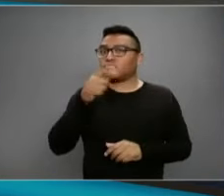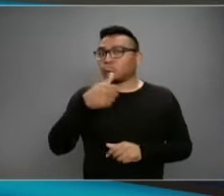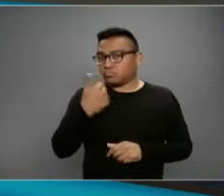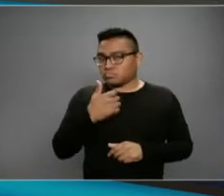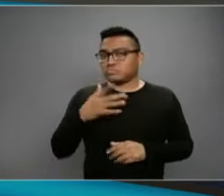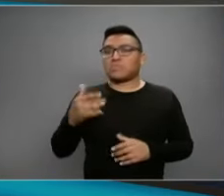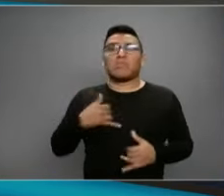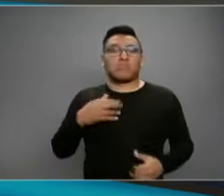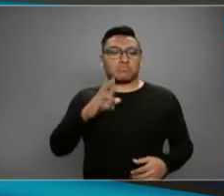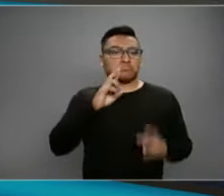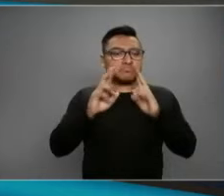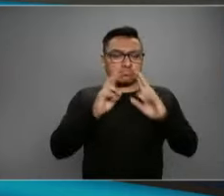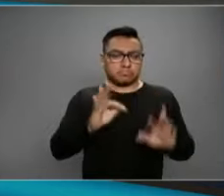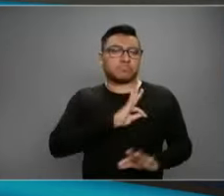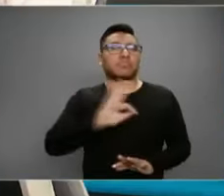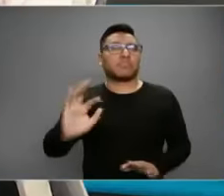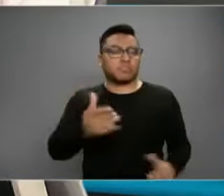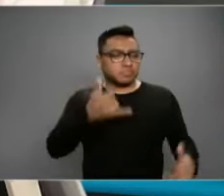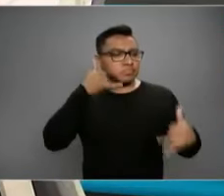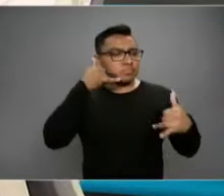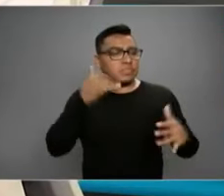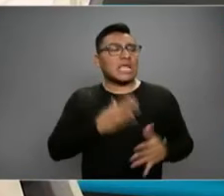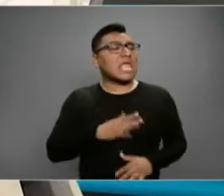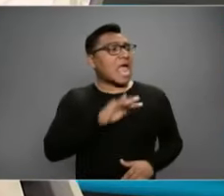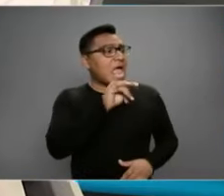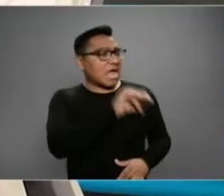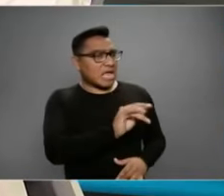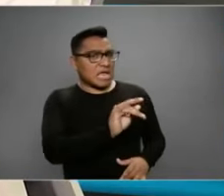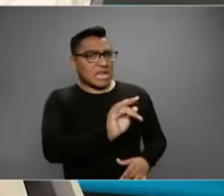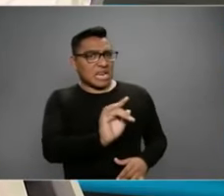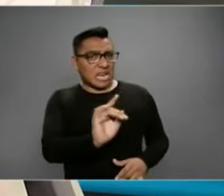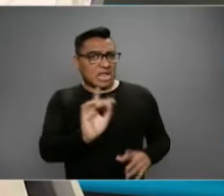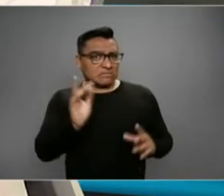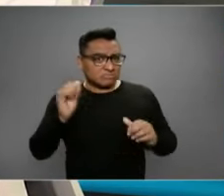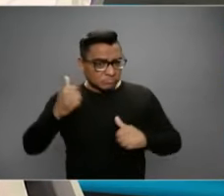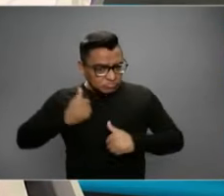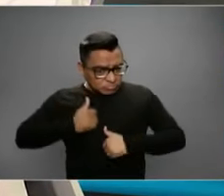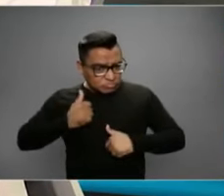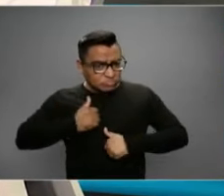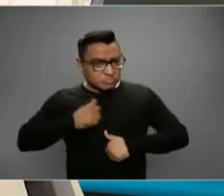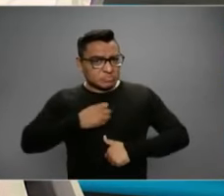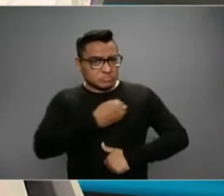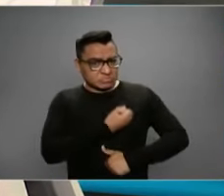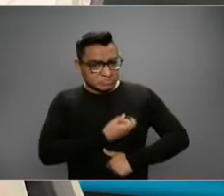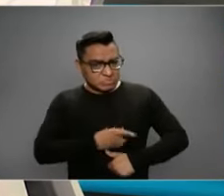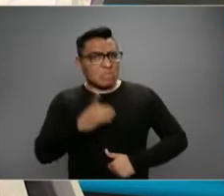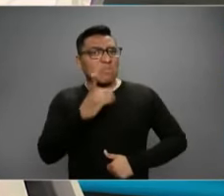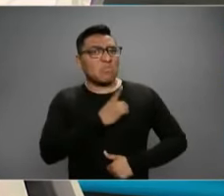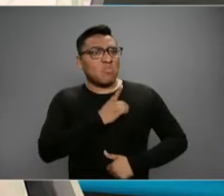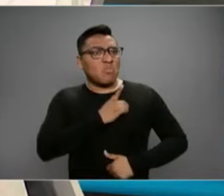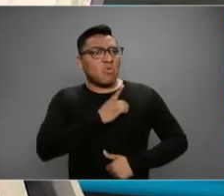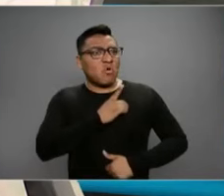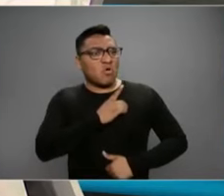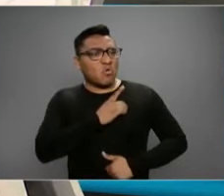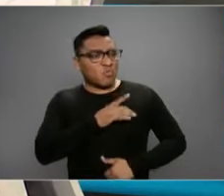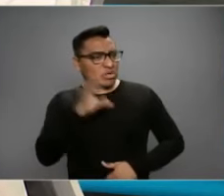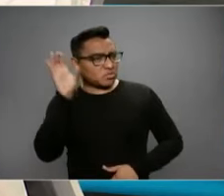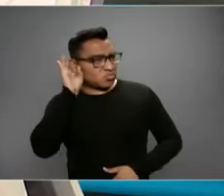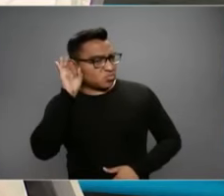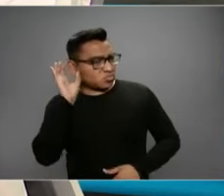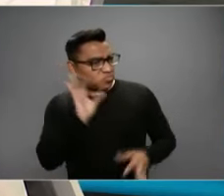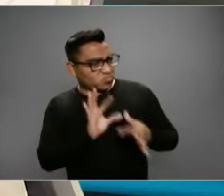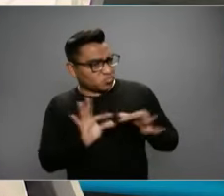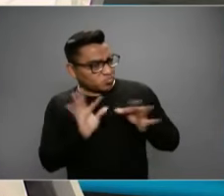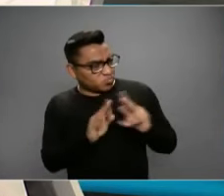responder. Y en ese momento las autoridades de salud escuchan más o menos tus síntomas y